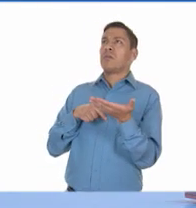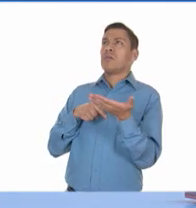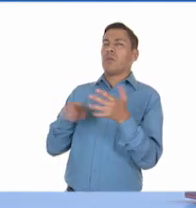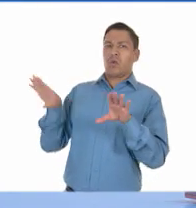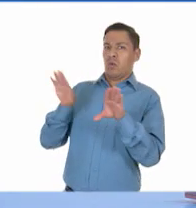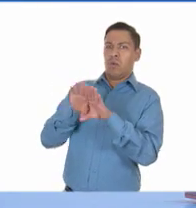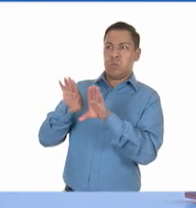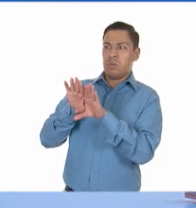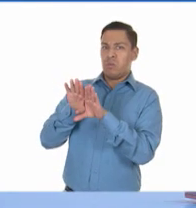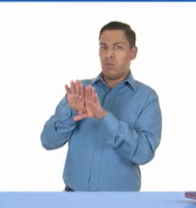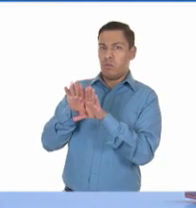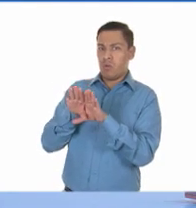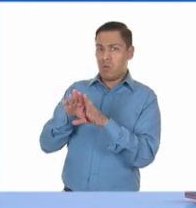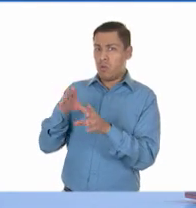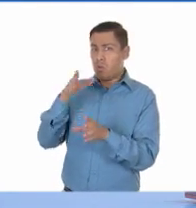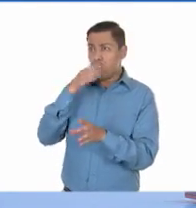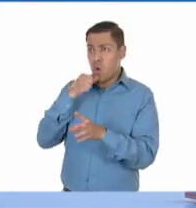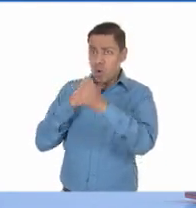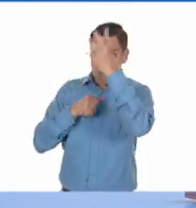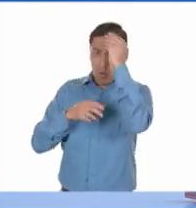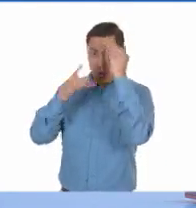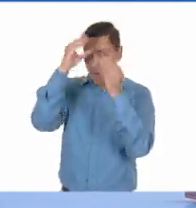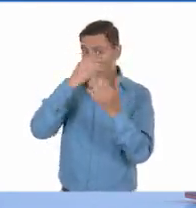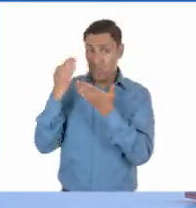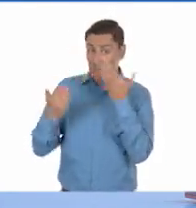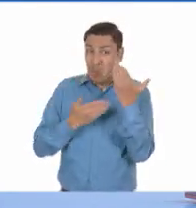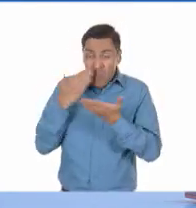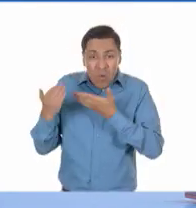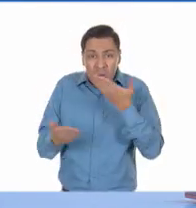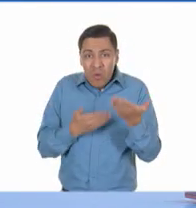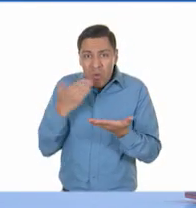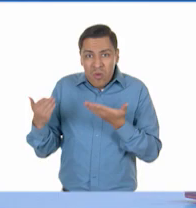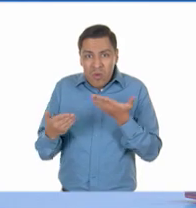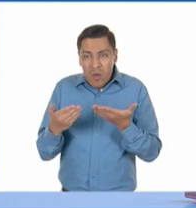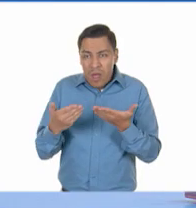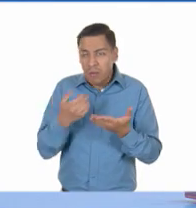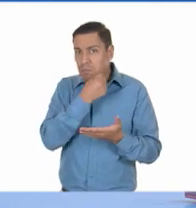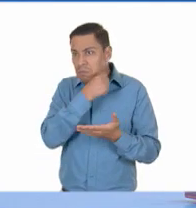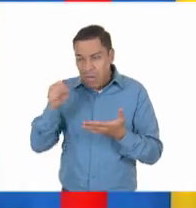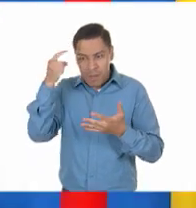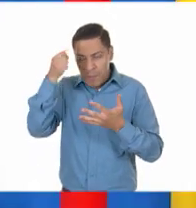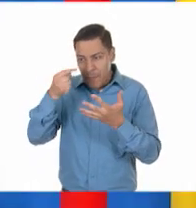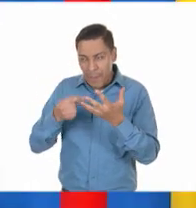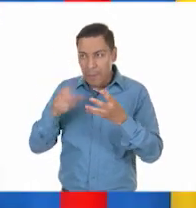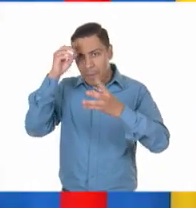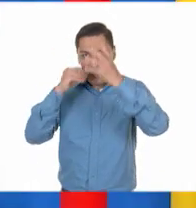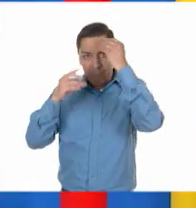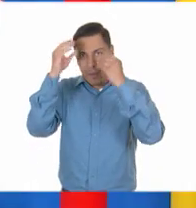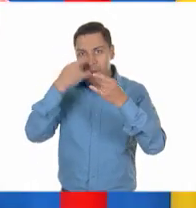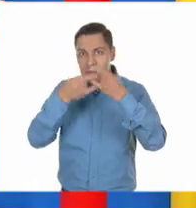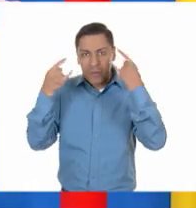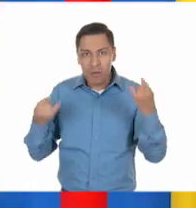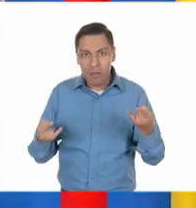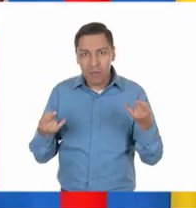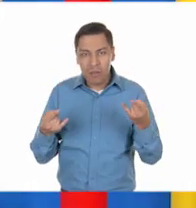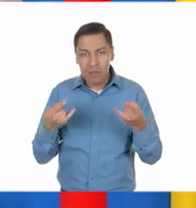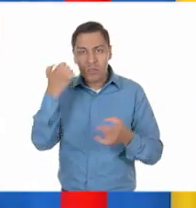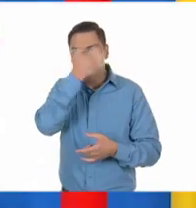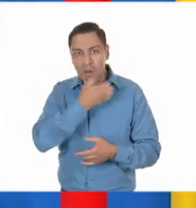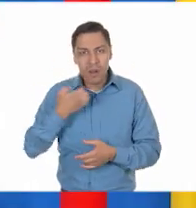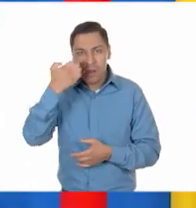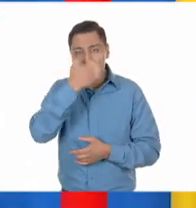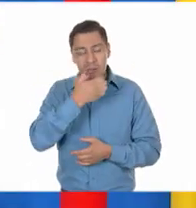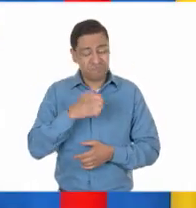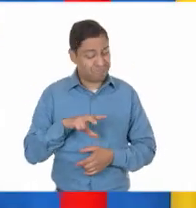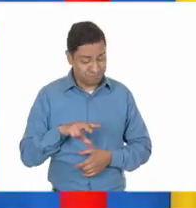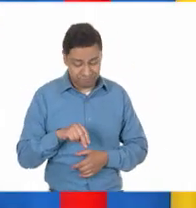¿No podían estudiar y aprender todas esas cosas maravillosas que aprendemos en la escuela? No, Tin. Recuerda lo que hemos visto en otras